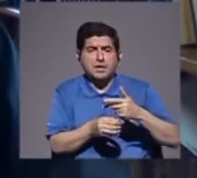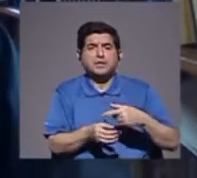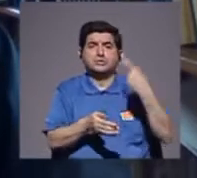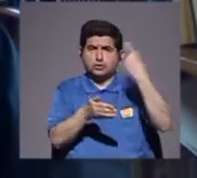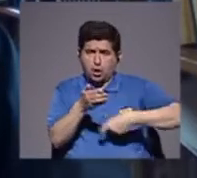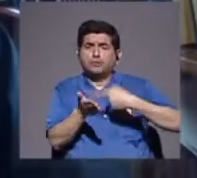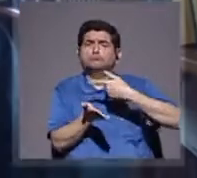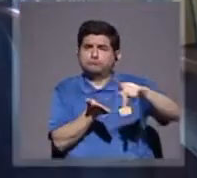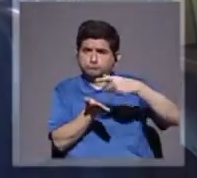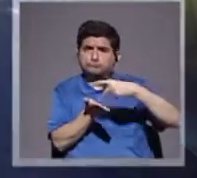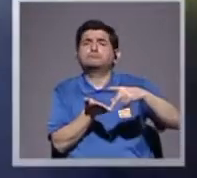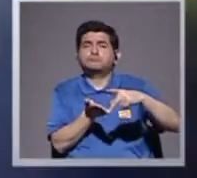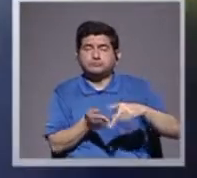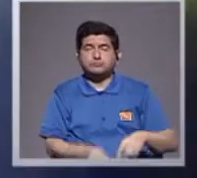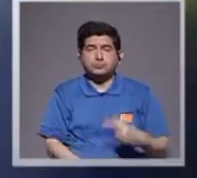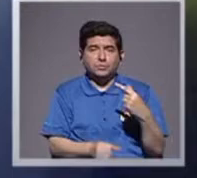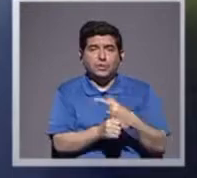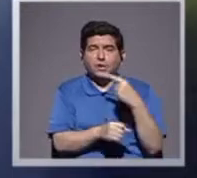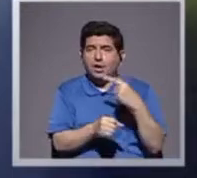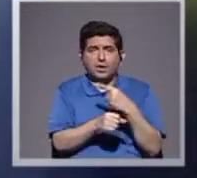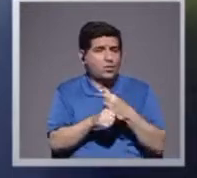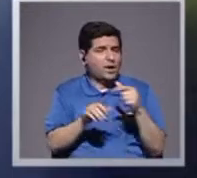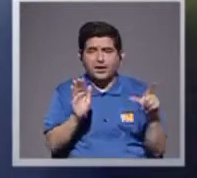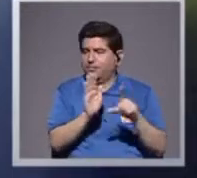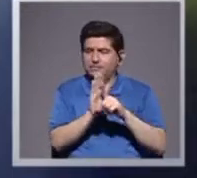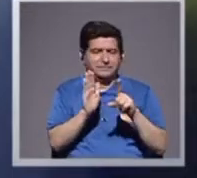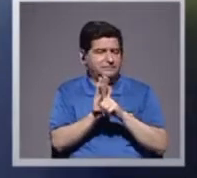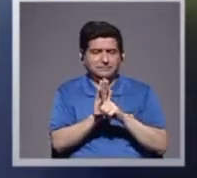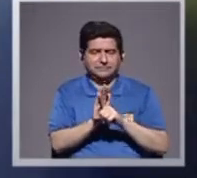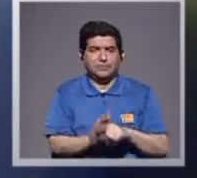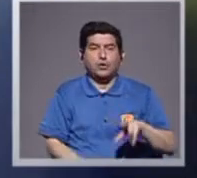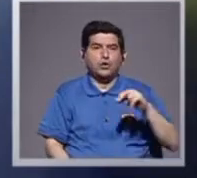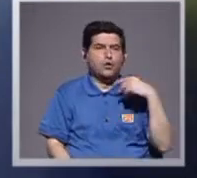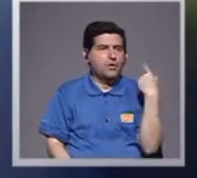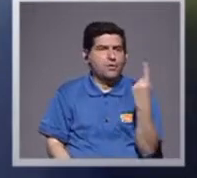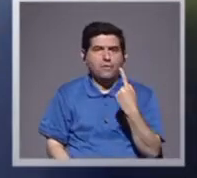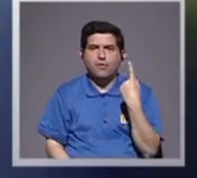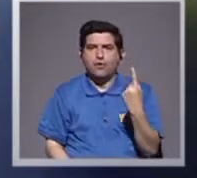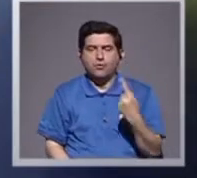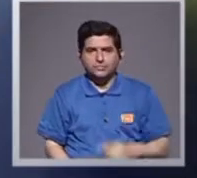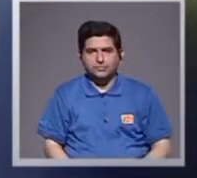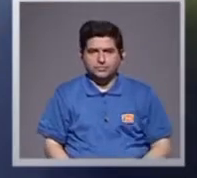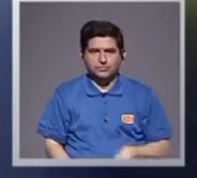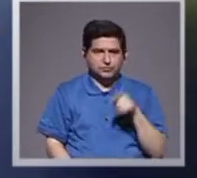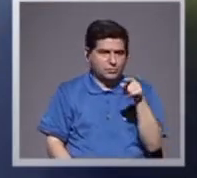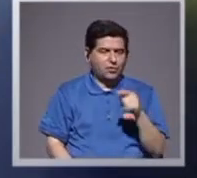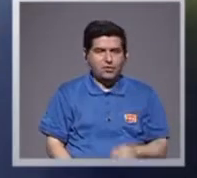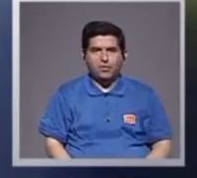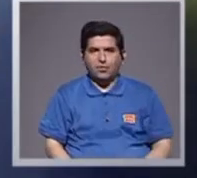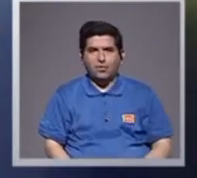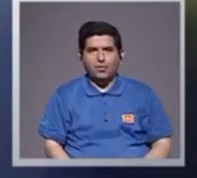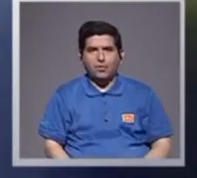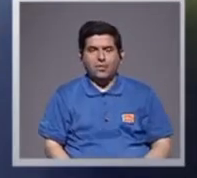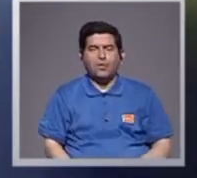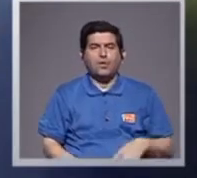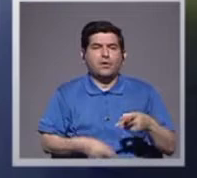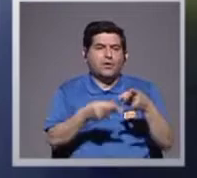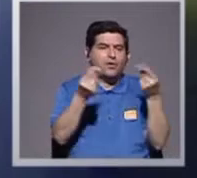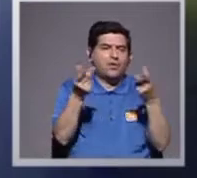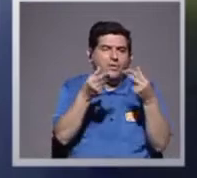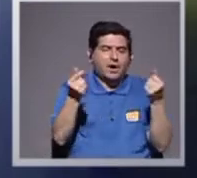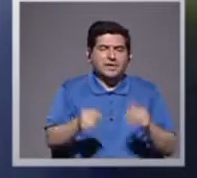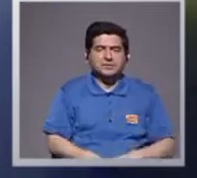el guaro de contrabando no solo tenía el gasto del